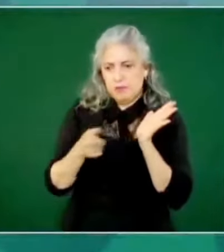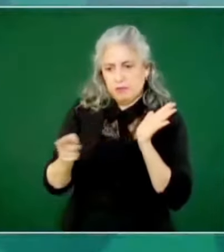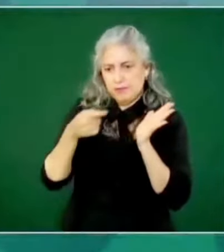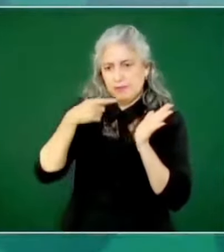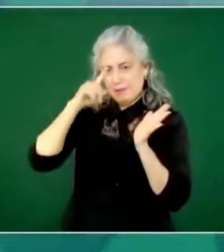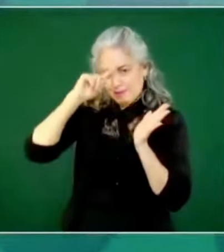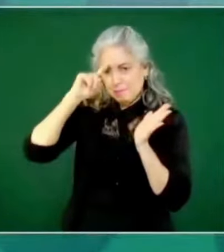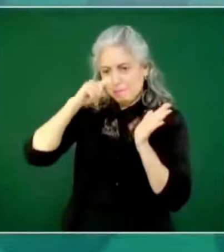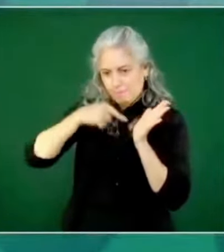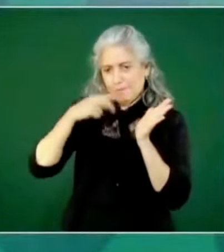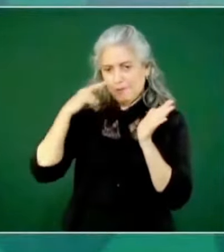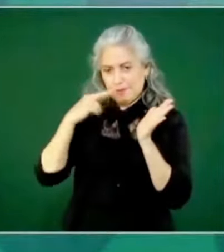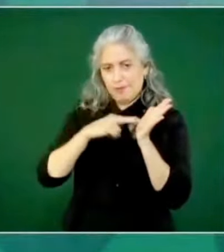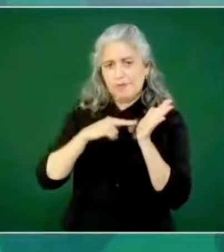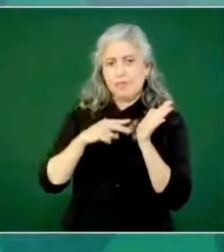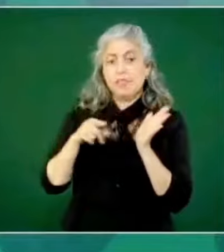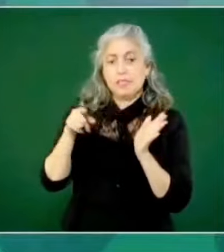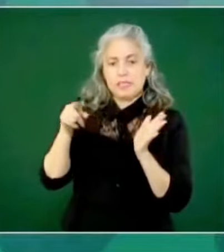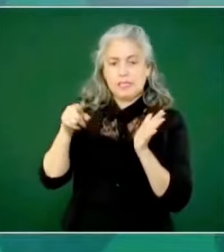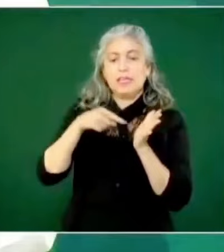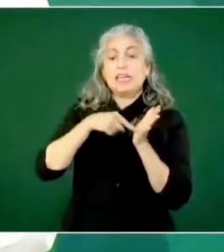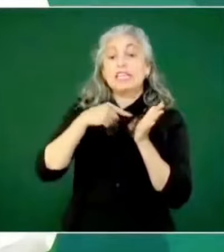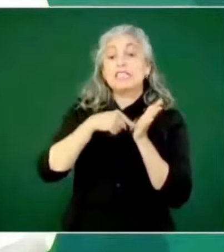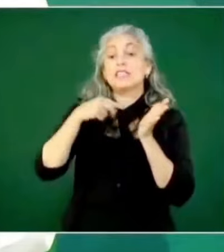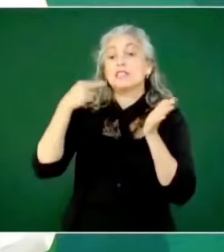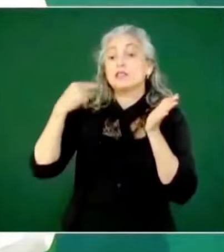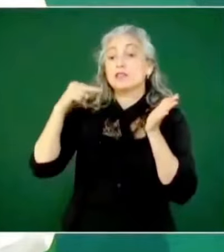se llama Noticias del Imperio.